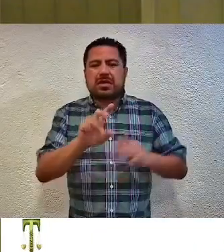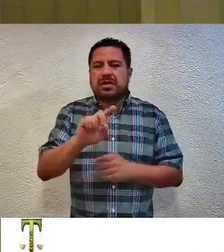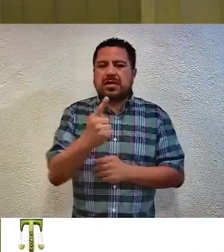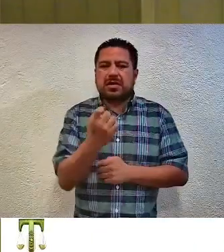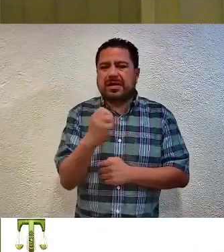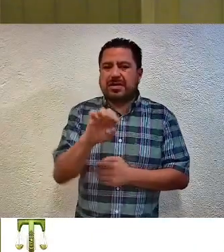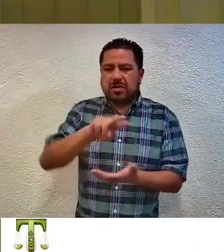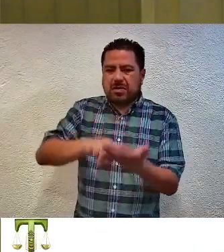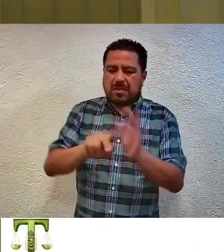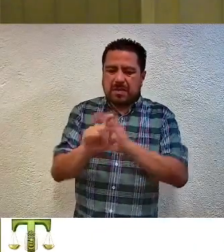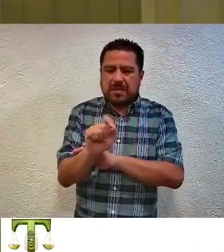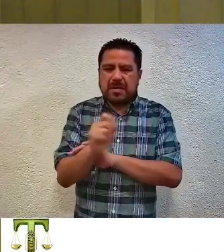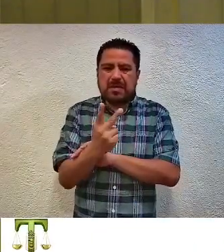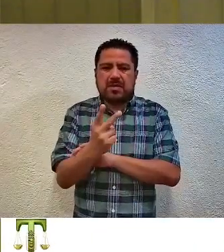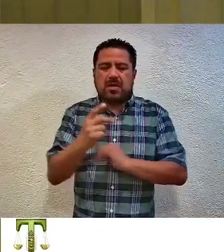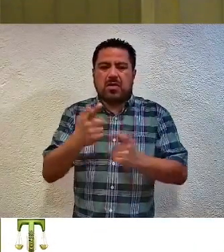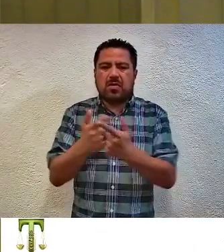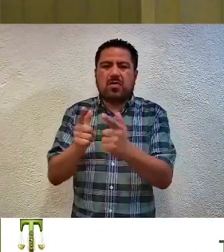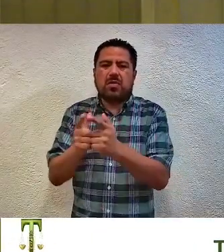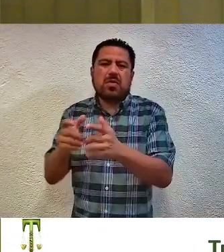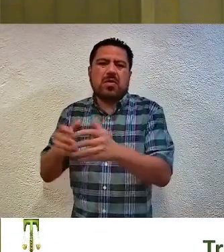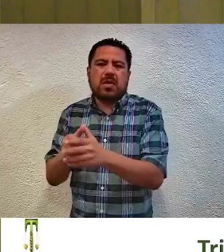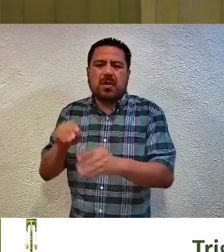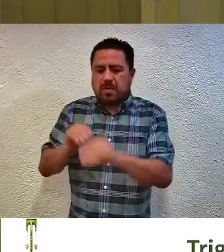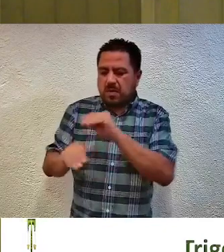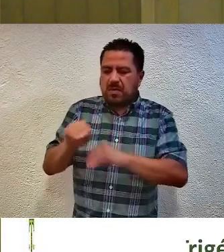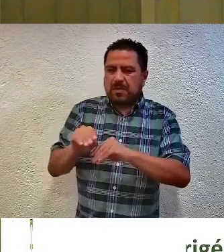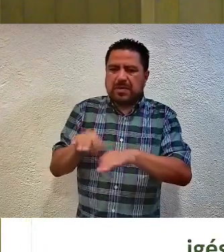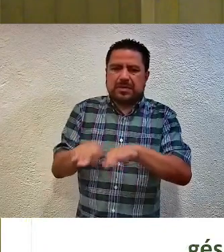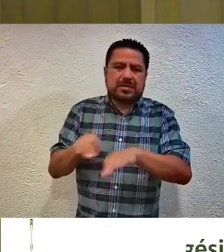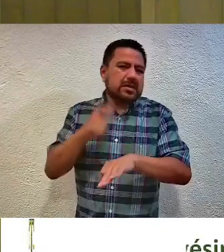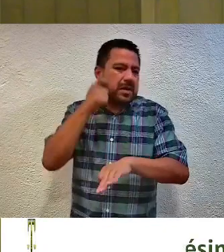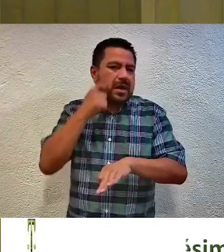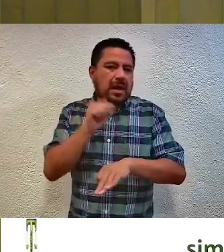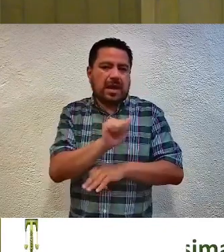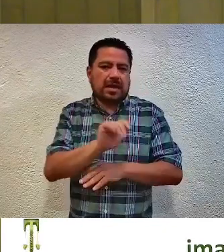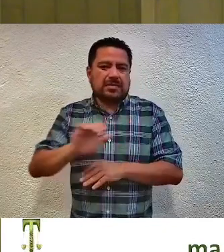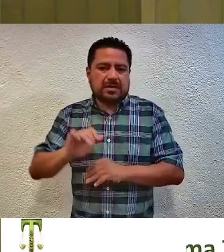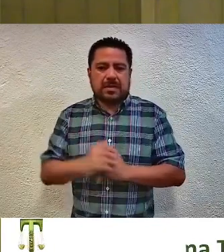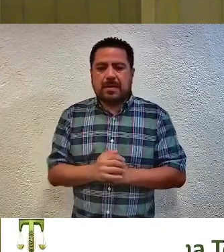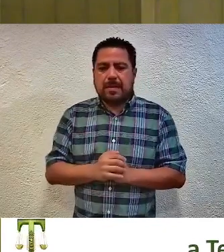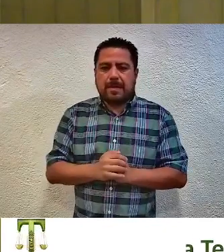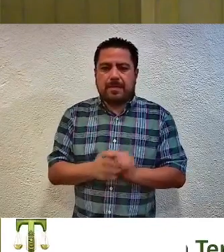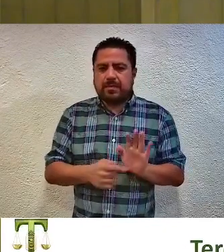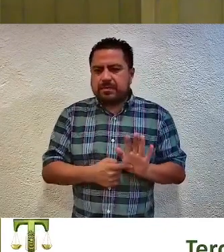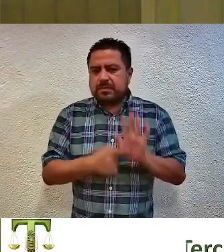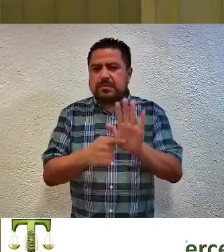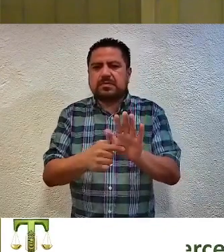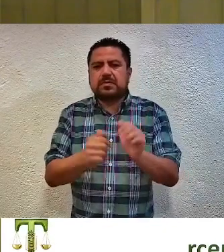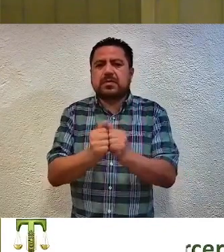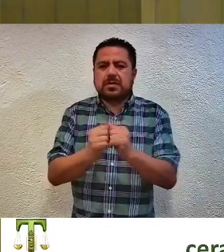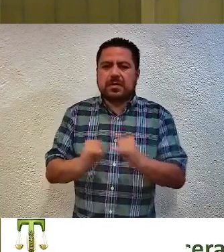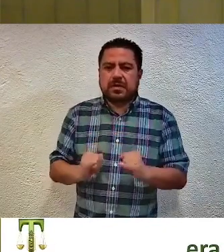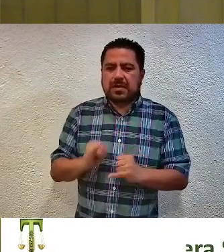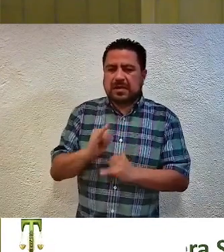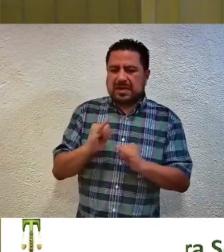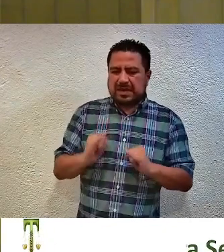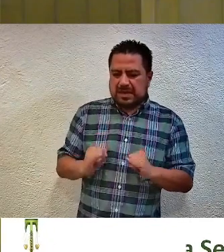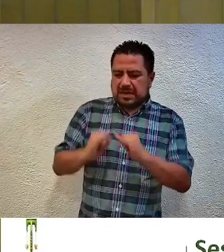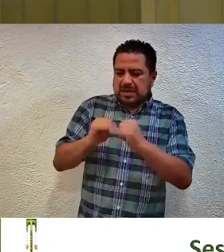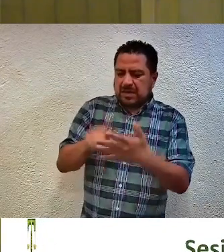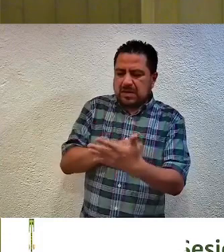2022, la organización ciudadana denominada Movimiento Laborista Guerrero hace, presentó ante dicho Instituto Electoral su